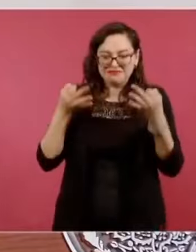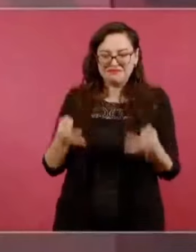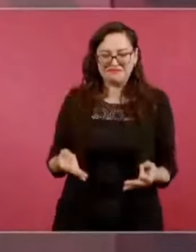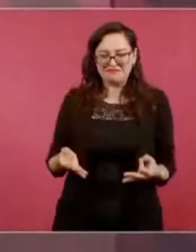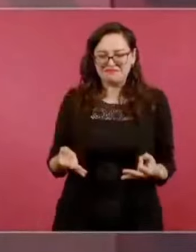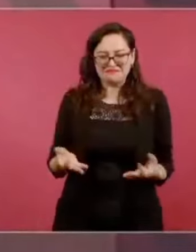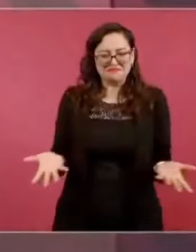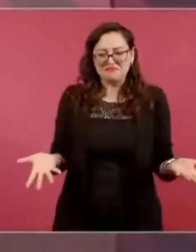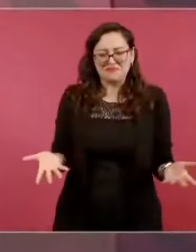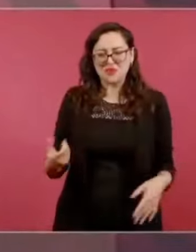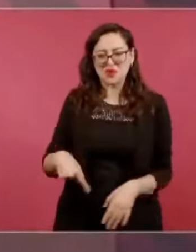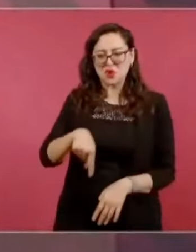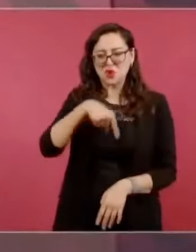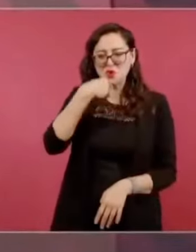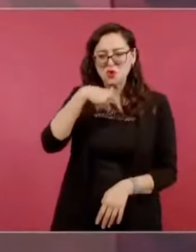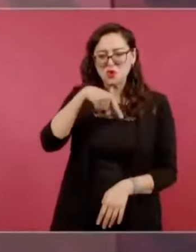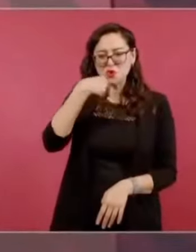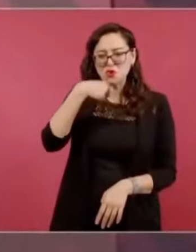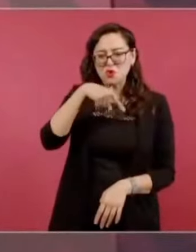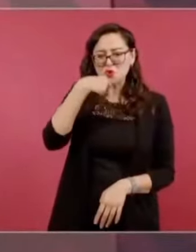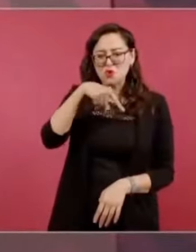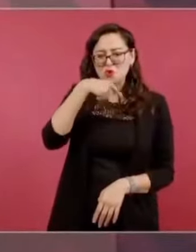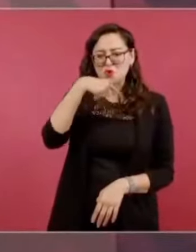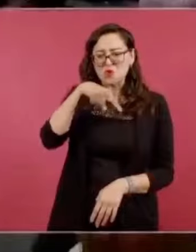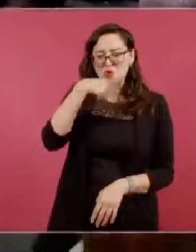nada,